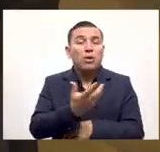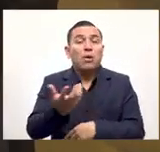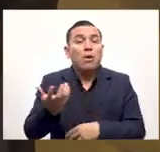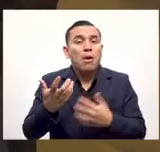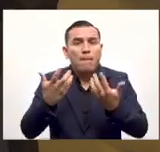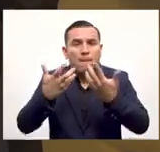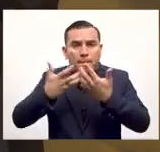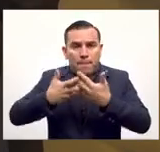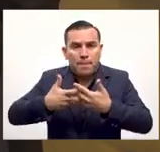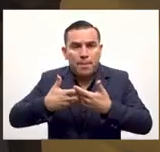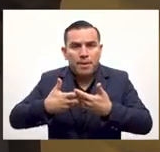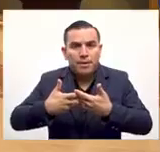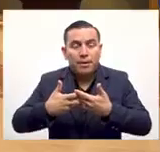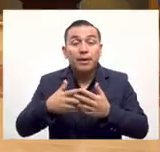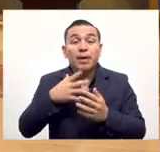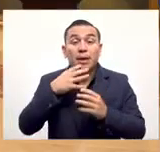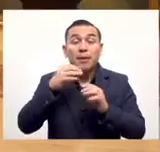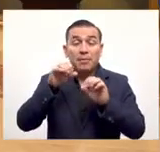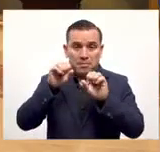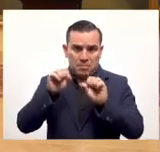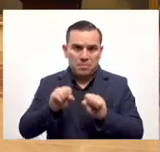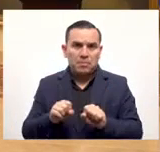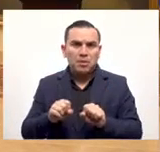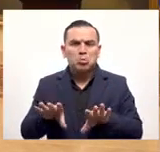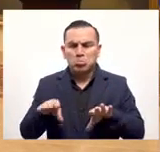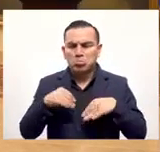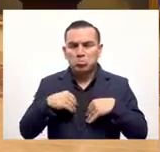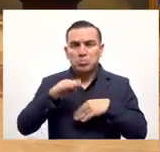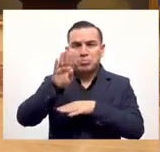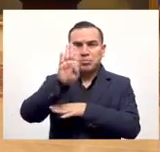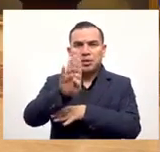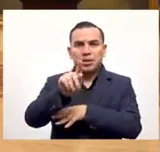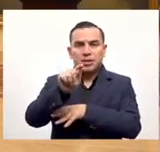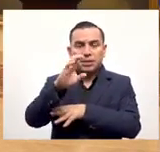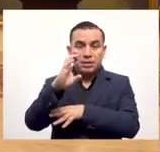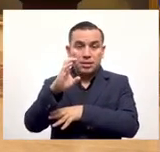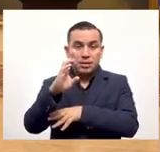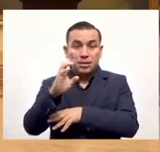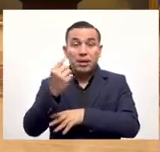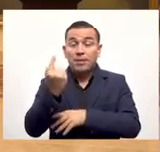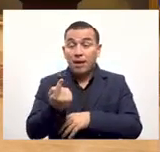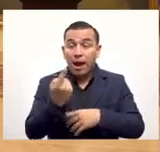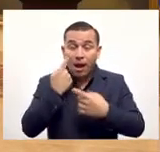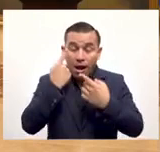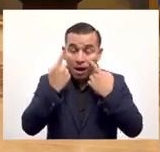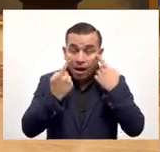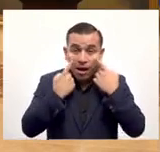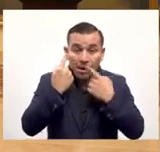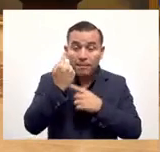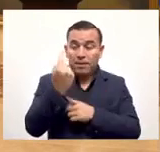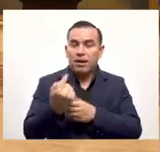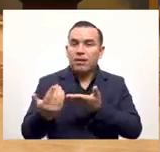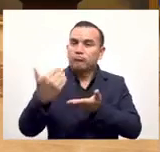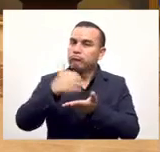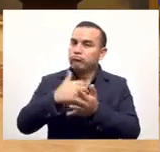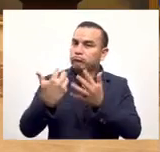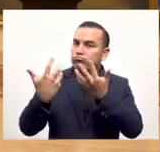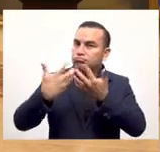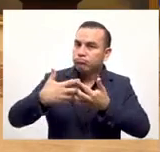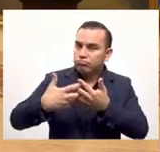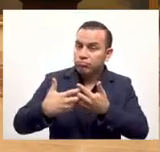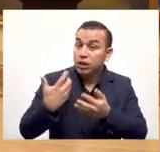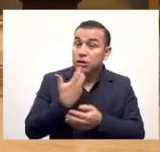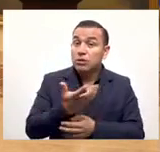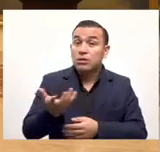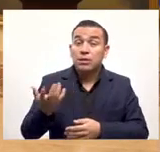cuenta propia etcétera y van a poder recibir los bitcoins ¿cuáles bitcoins? los bitcoins de los turistas los bitcoins de los inversionistas